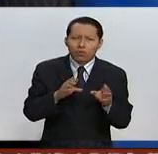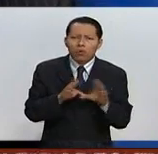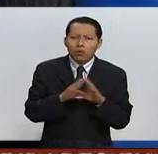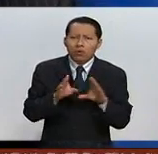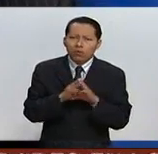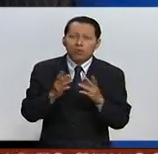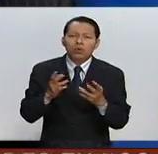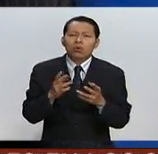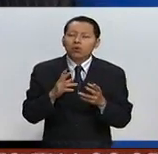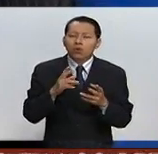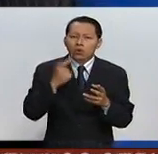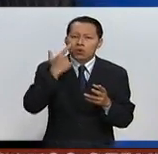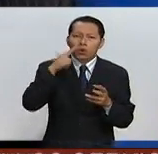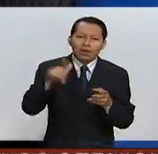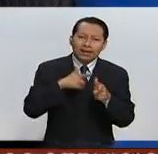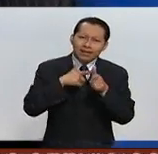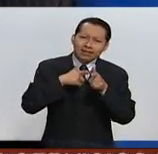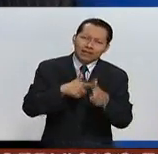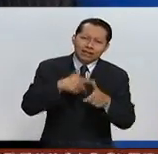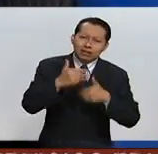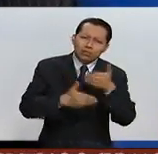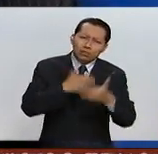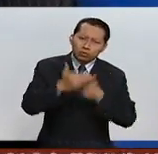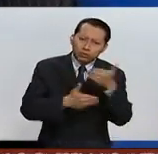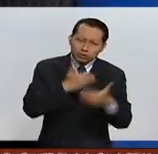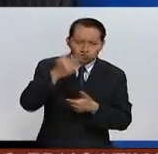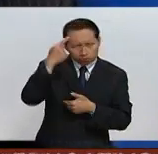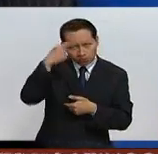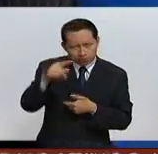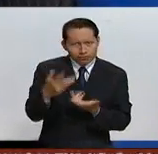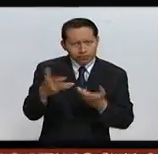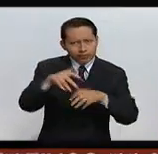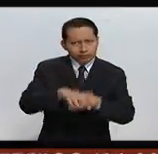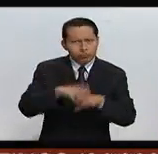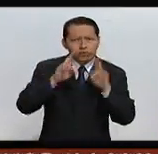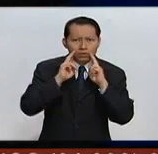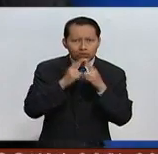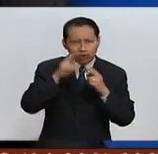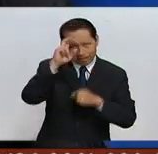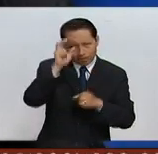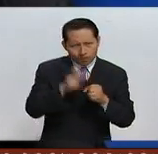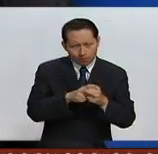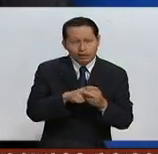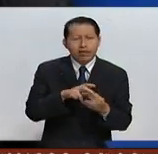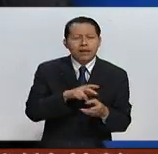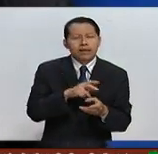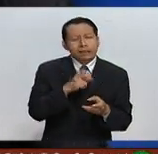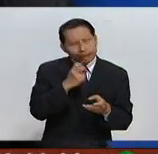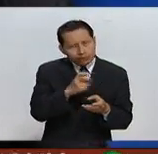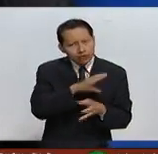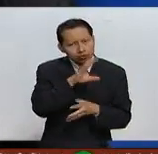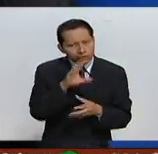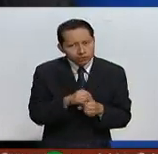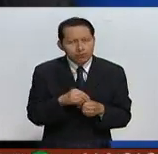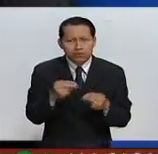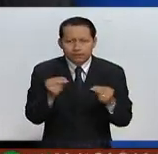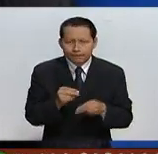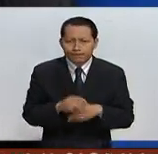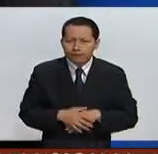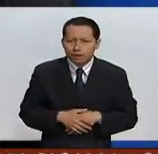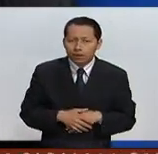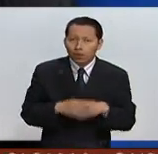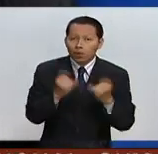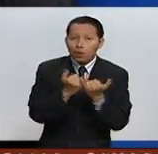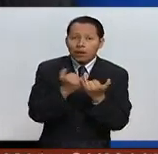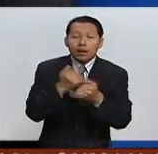de no querer seguir en este proceso de integración a la Unión Europea, con todo lo que ello indica. Y al